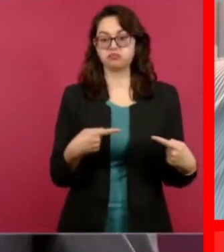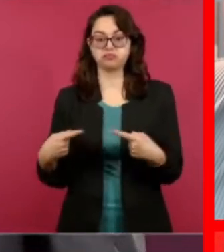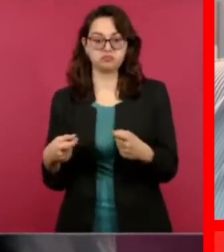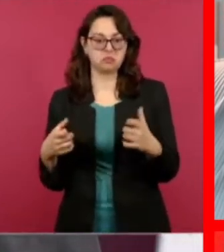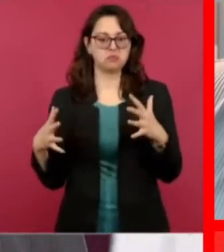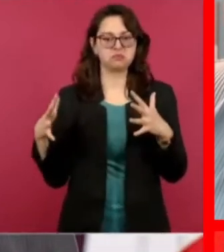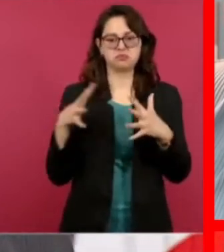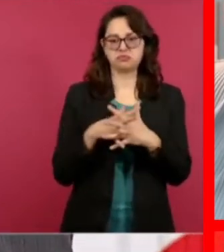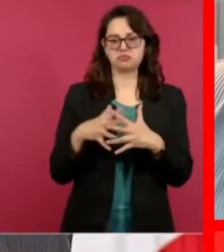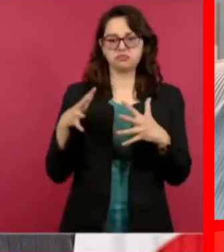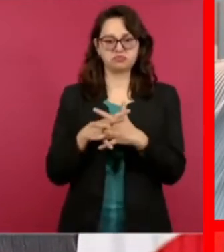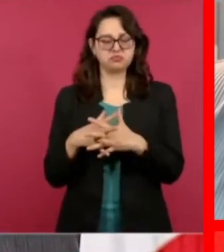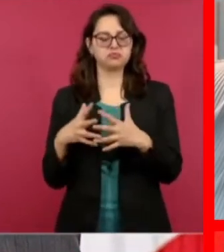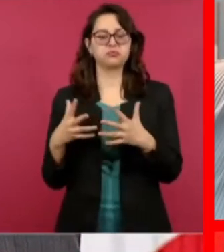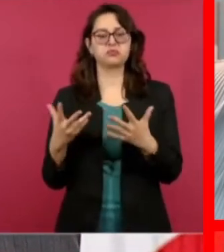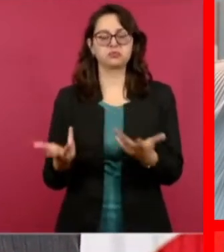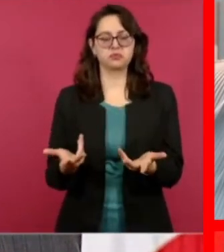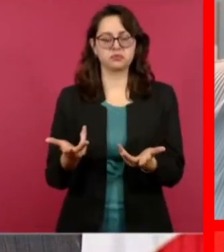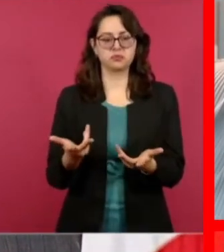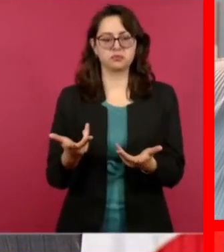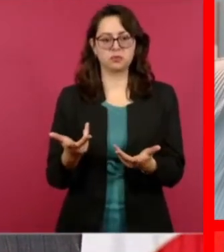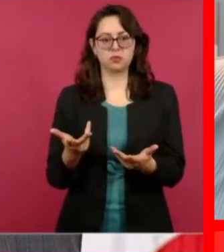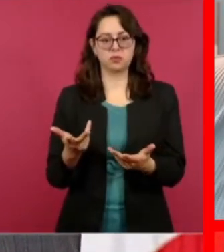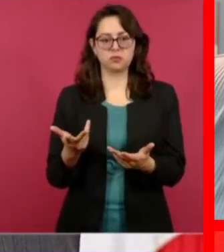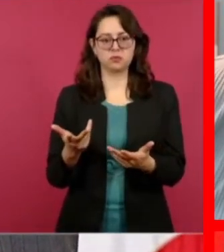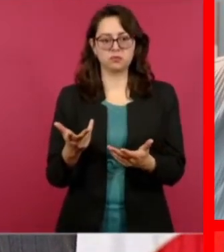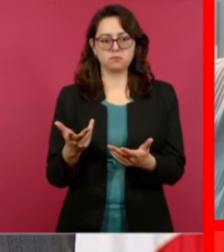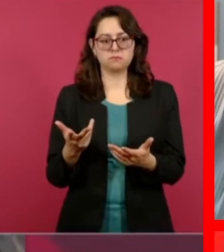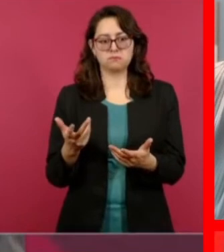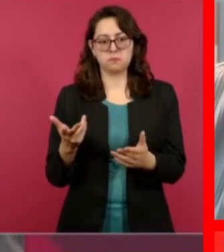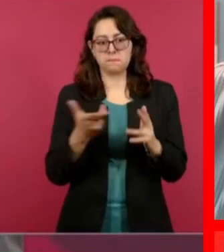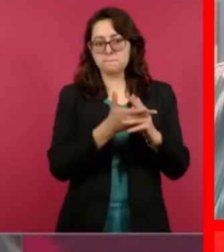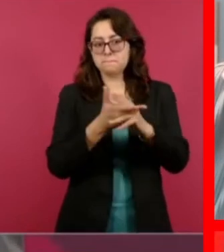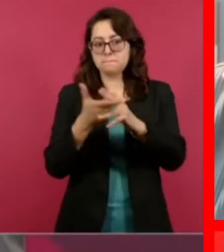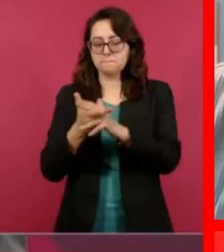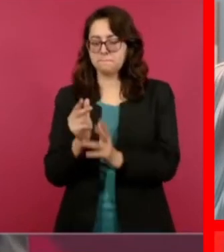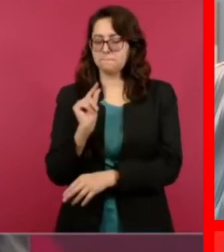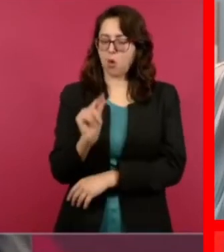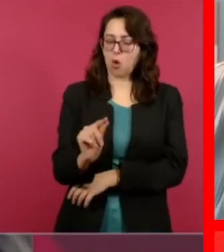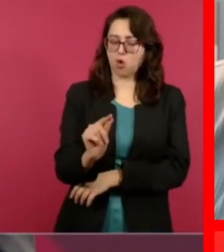habido muchos asesinatos